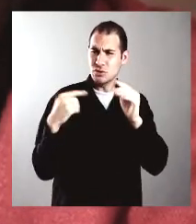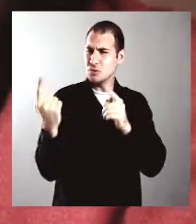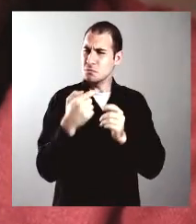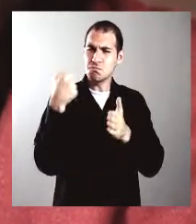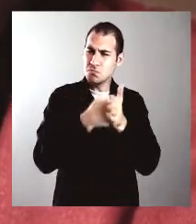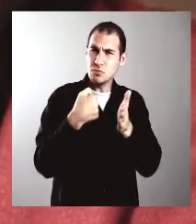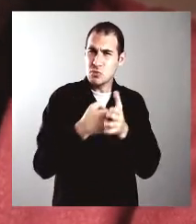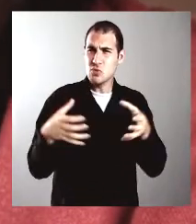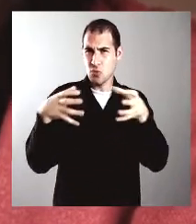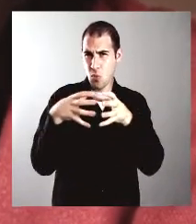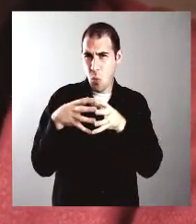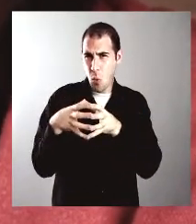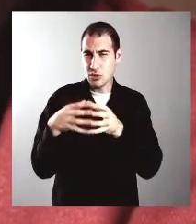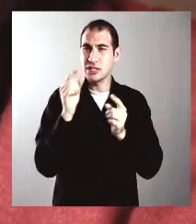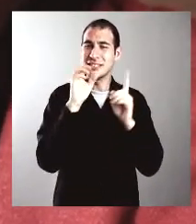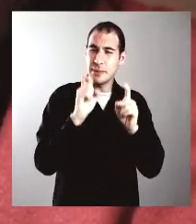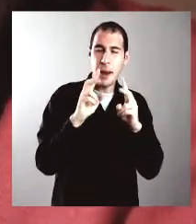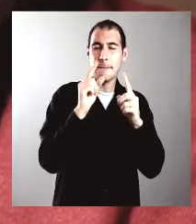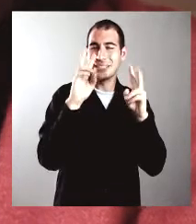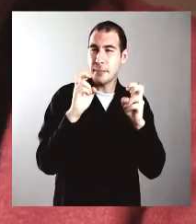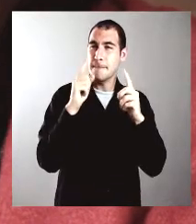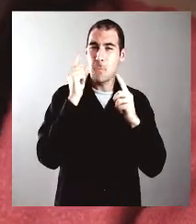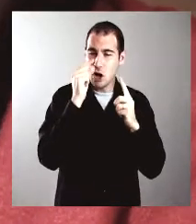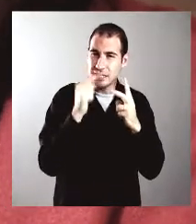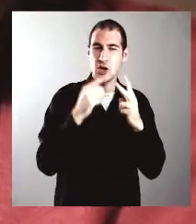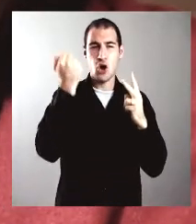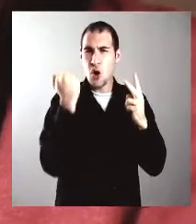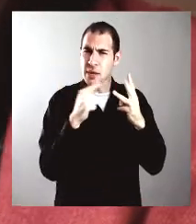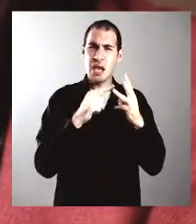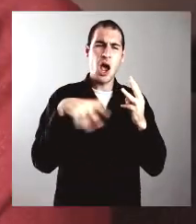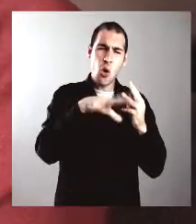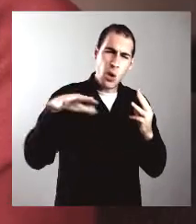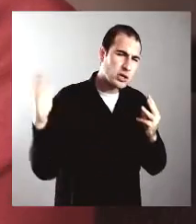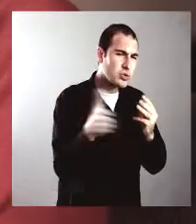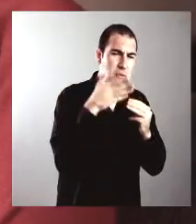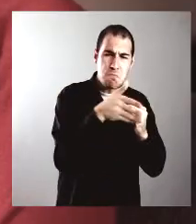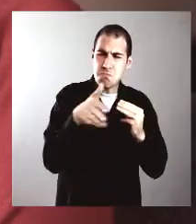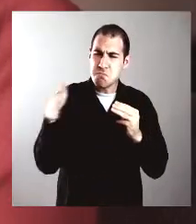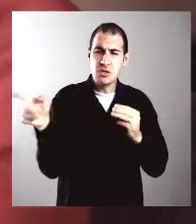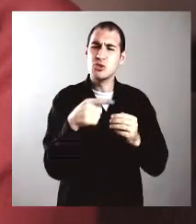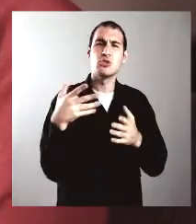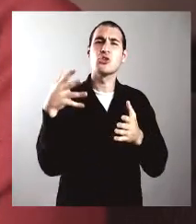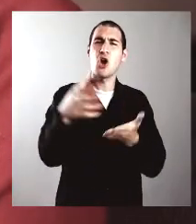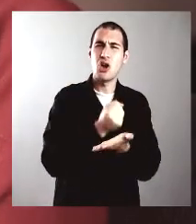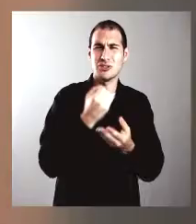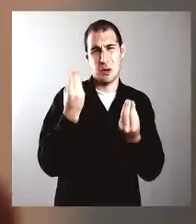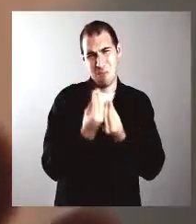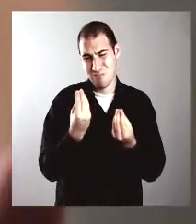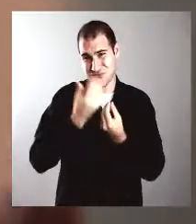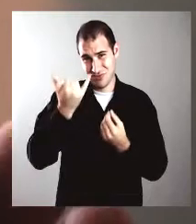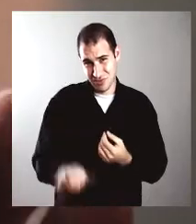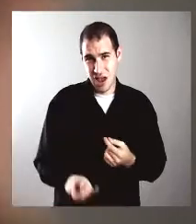la posibilidad y estamos hoy participando en el ámbito político, en el ámbito económico, en todos los espacios, hemos conseguido mucho.